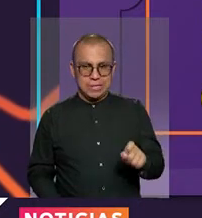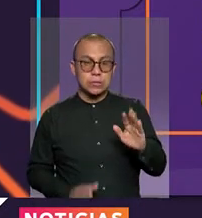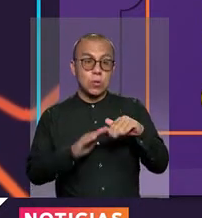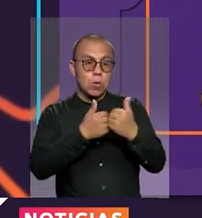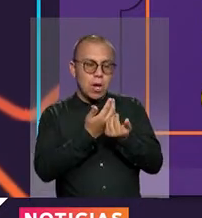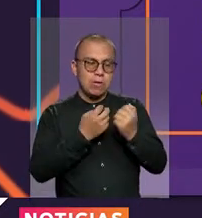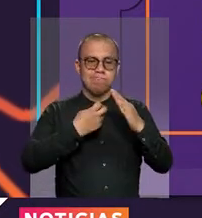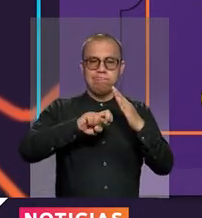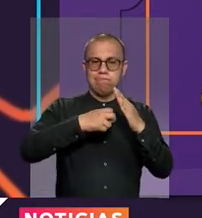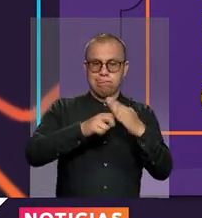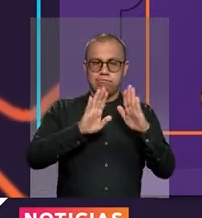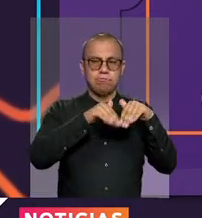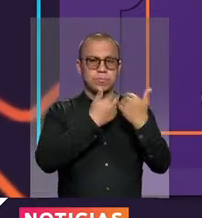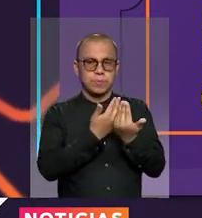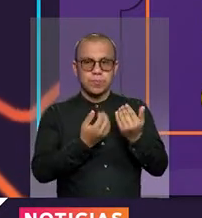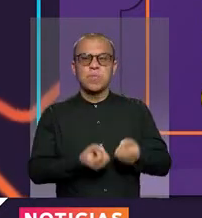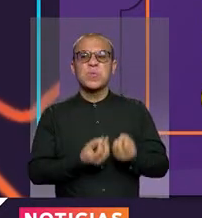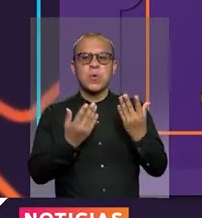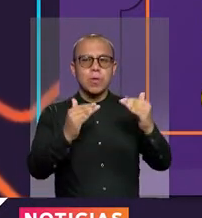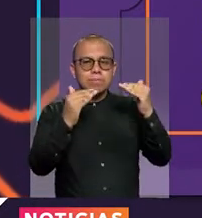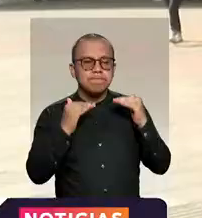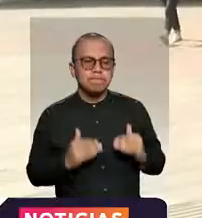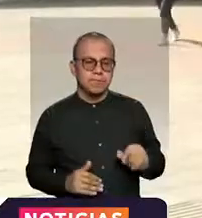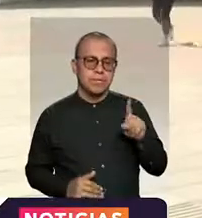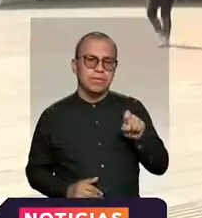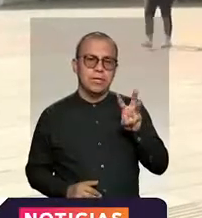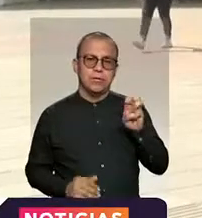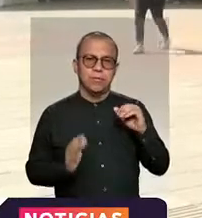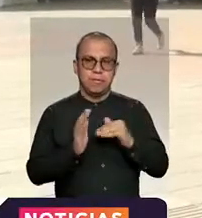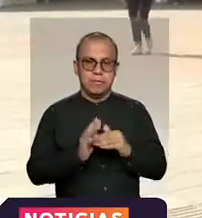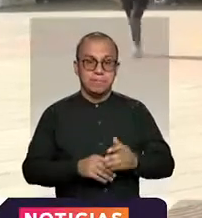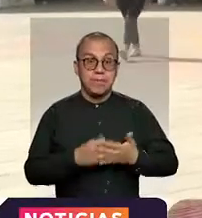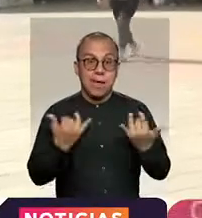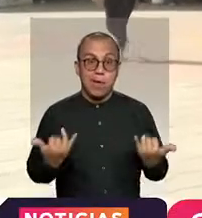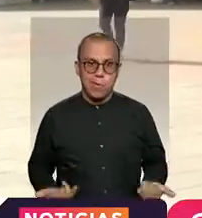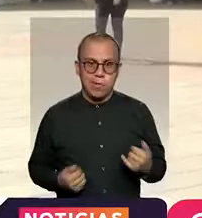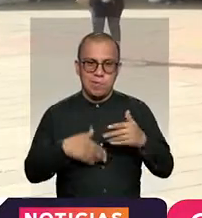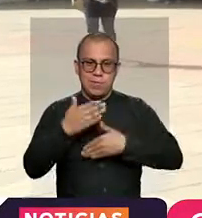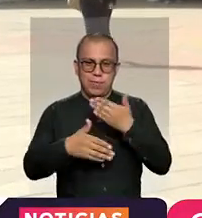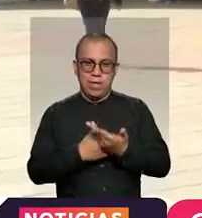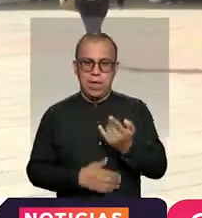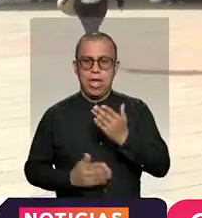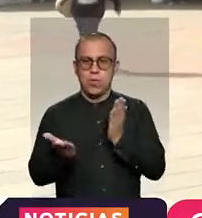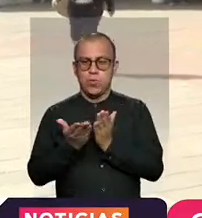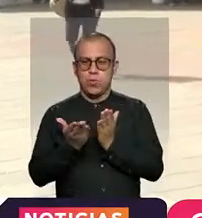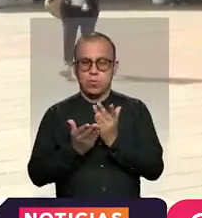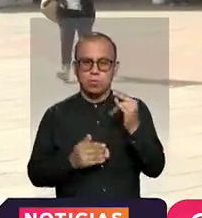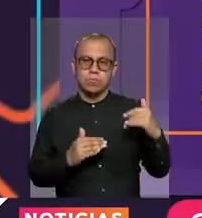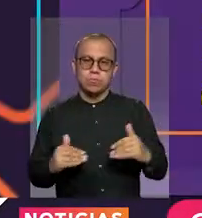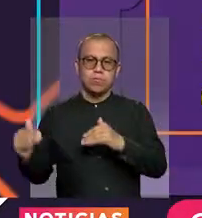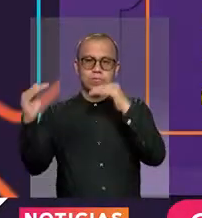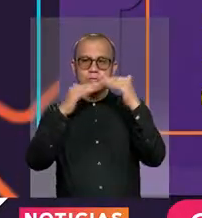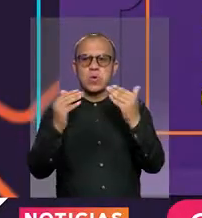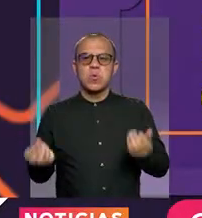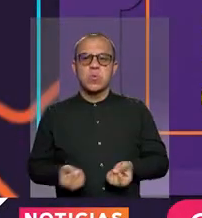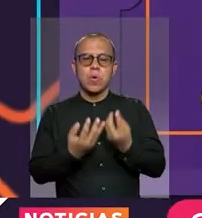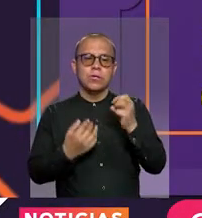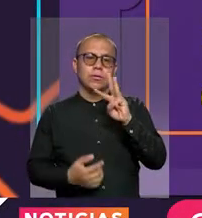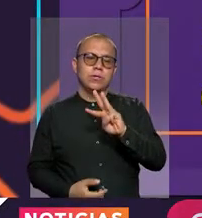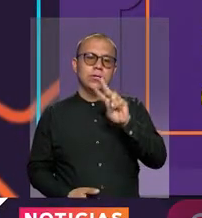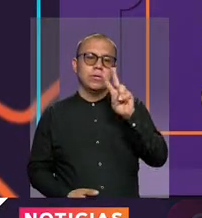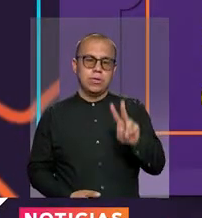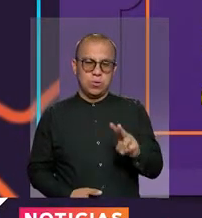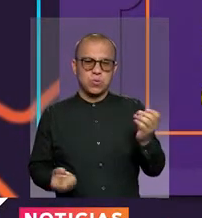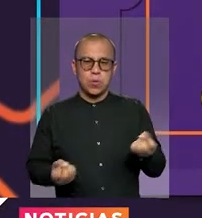colegios, con 68.566 estudiantes. Por su parte, en la educación superior lo hacen 32 instituciones, en